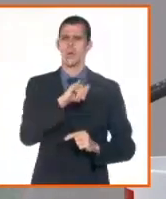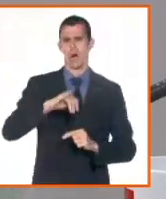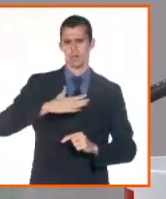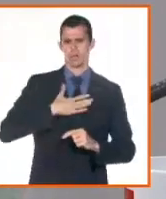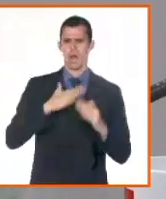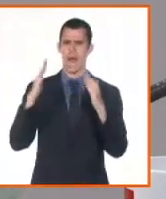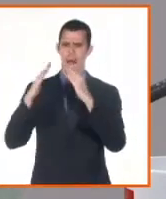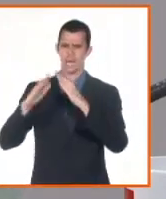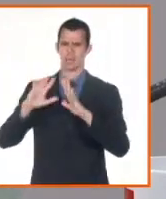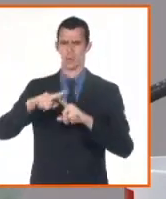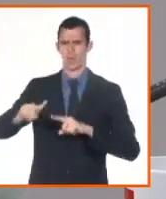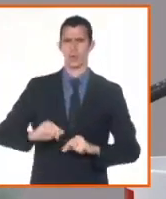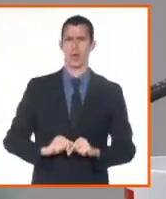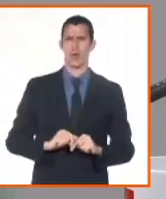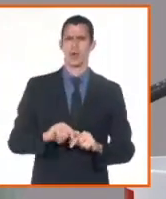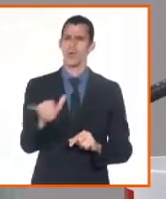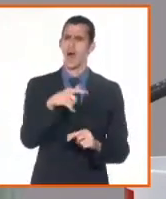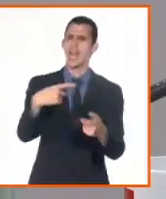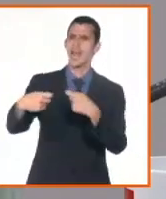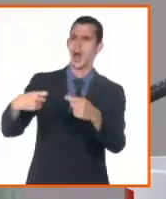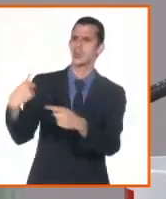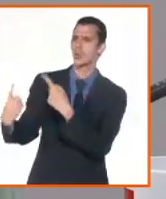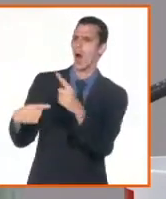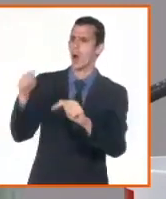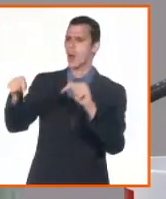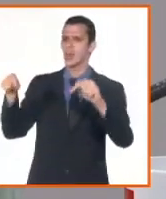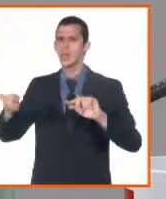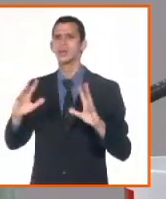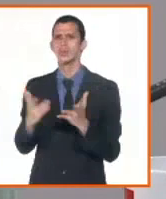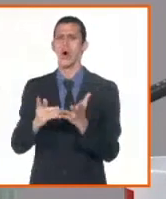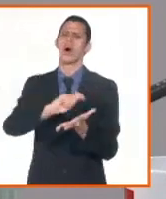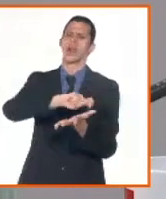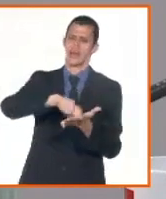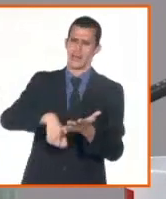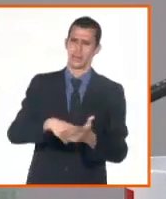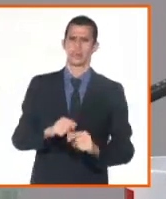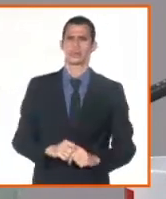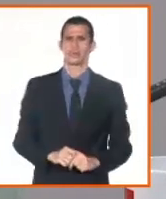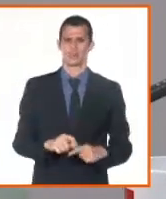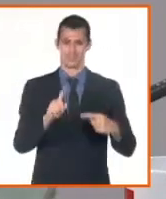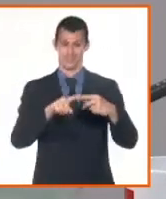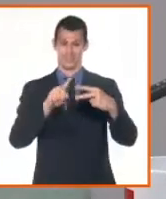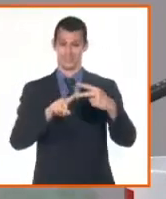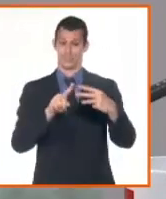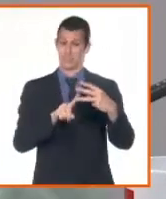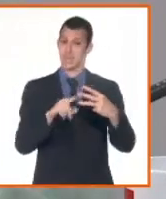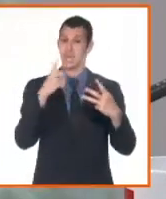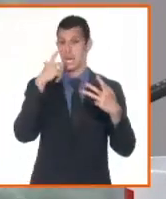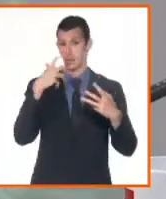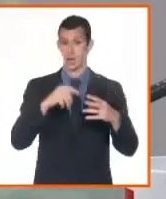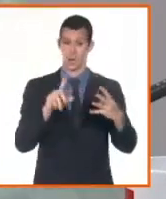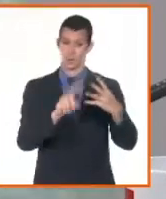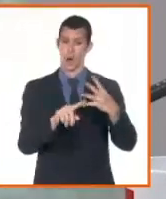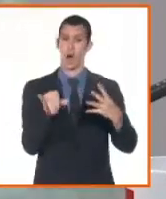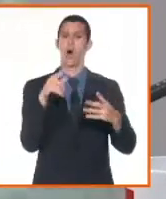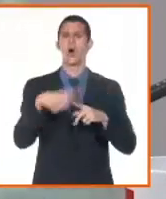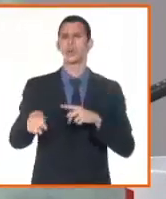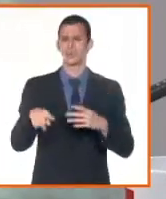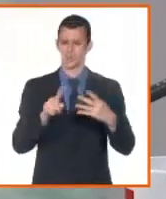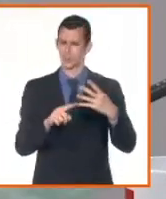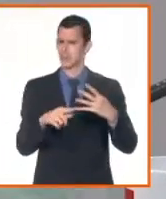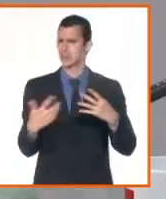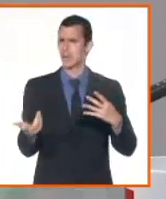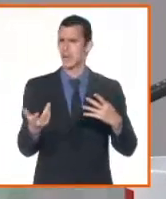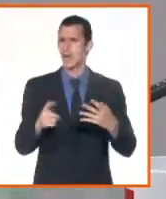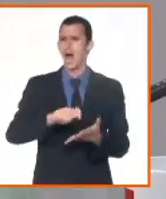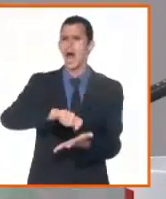registro de actos de última voluntad y declaratoria de heredero, el registro de sancionados, que somos uno de los